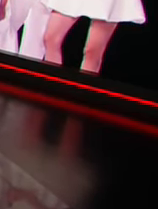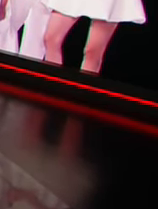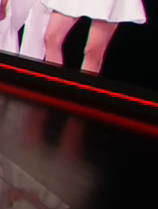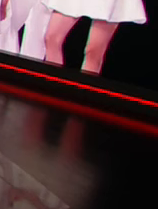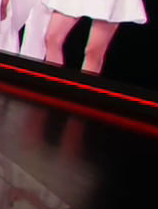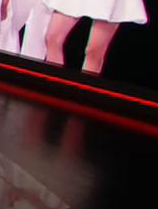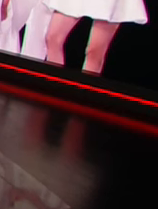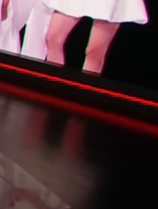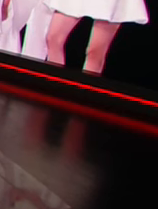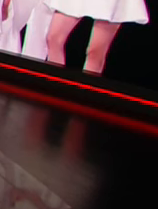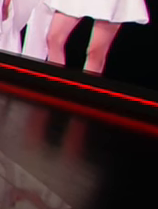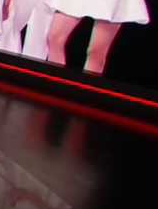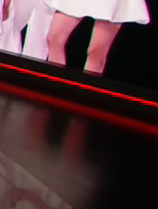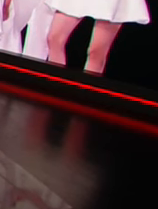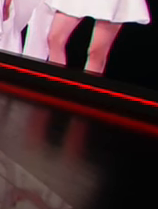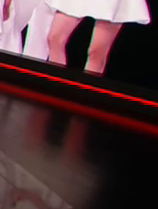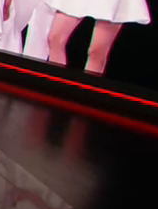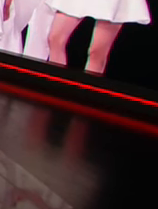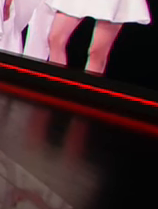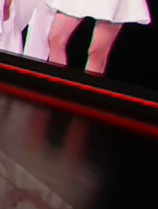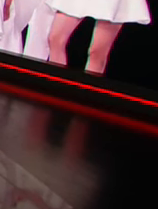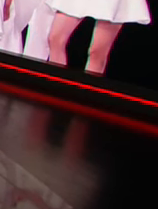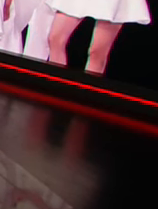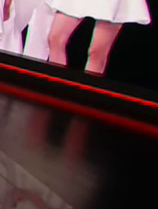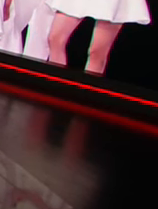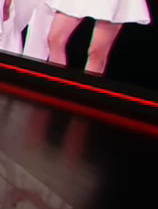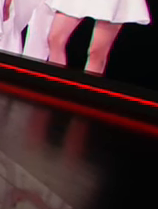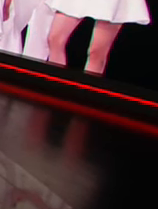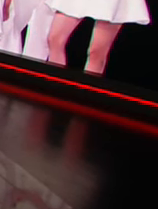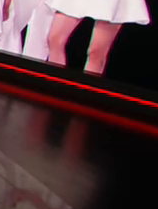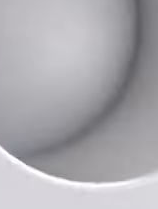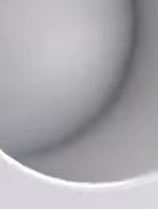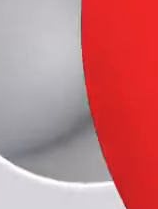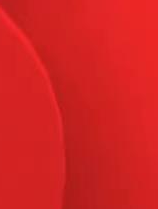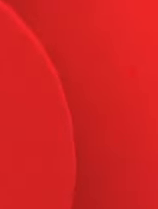por